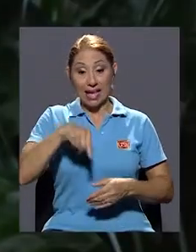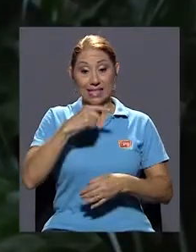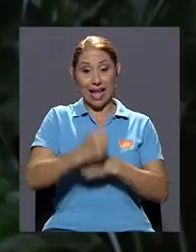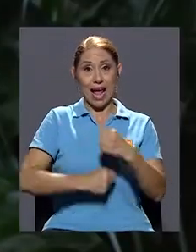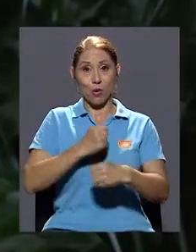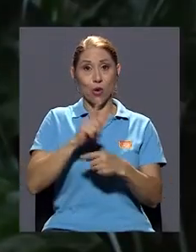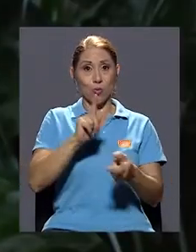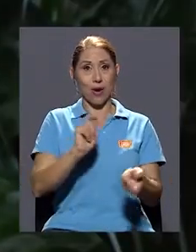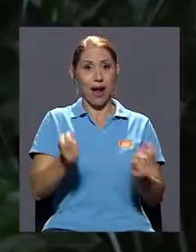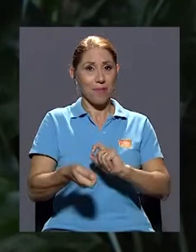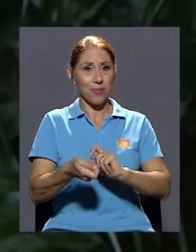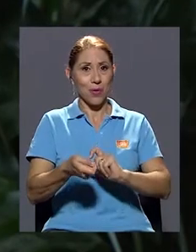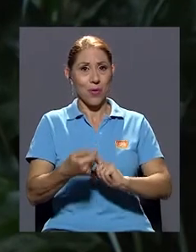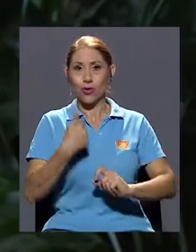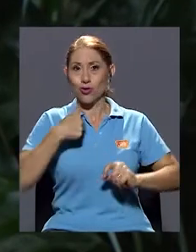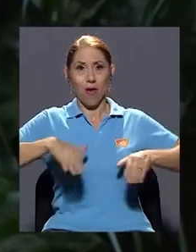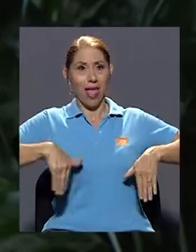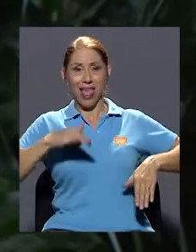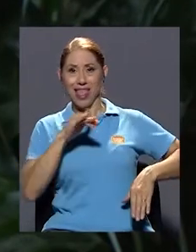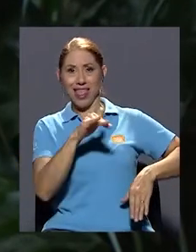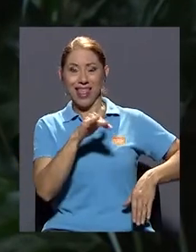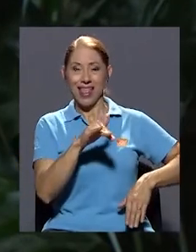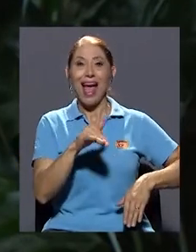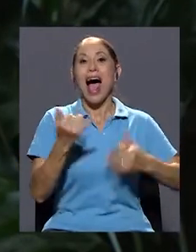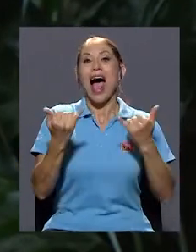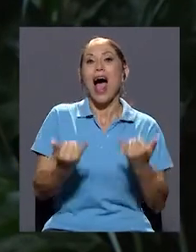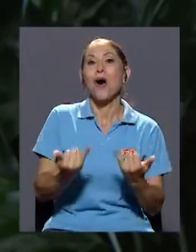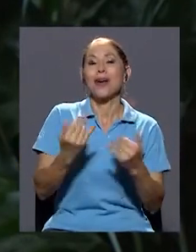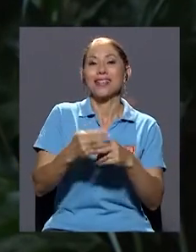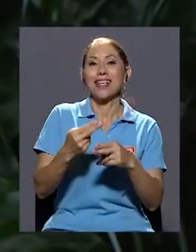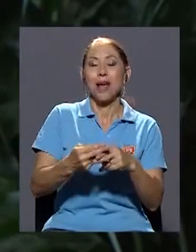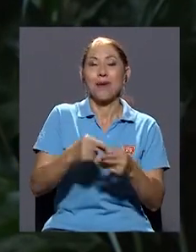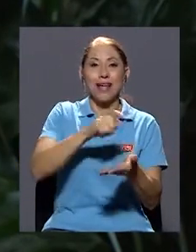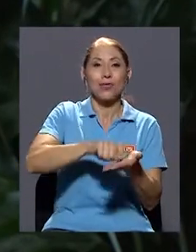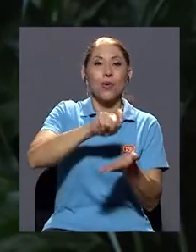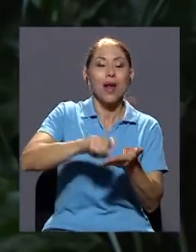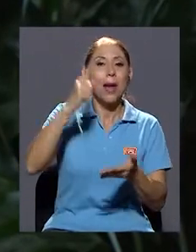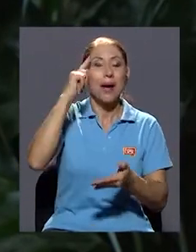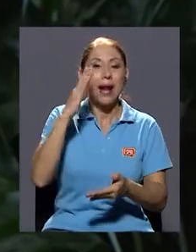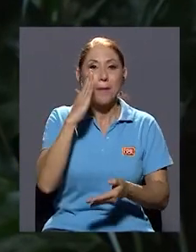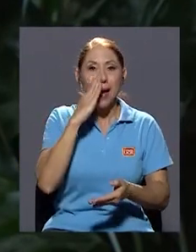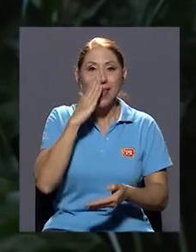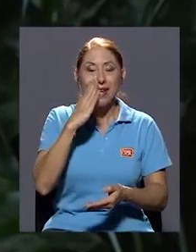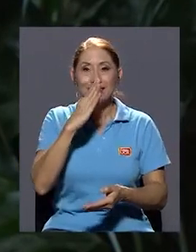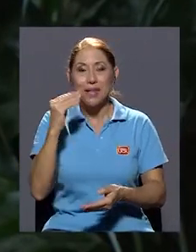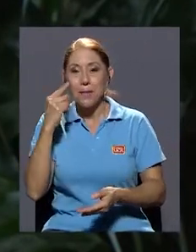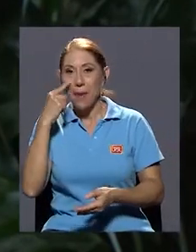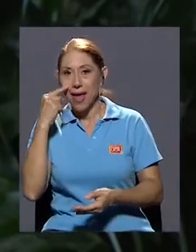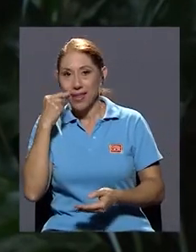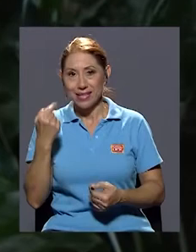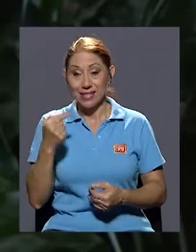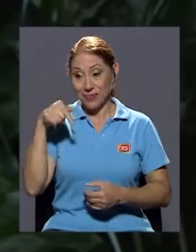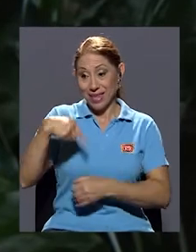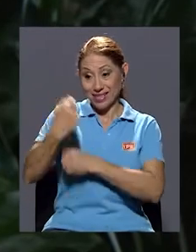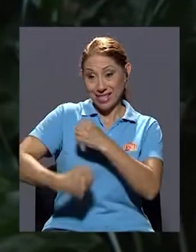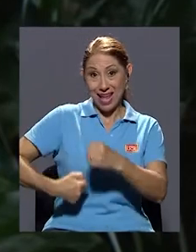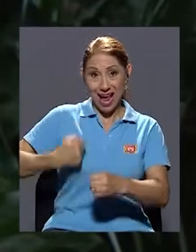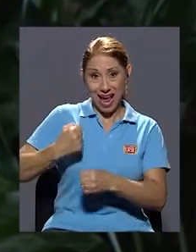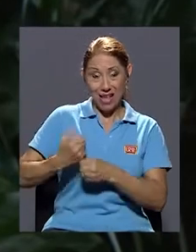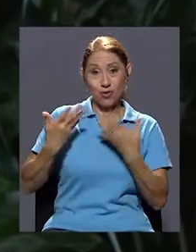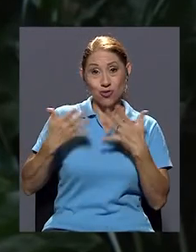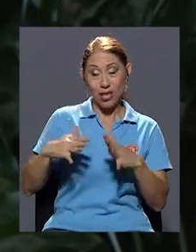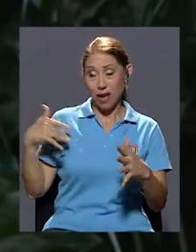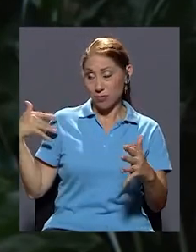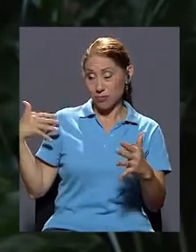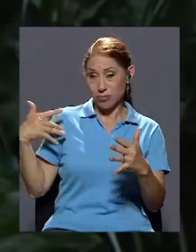cambio de este año a propósito, no se los hice saber. Se llama ahora Escuela para Madres y Padres. Cumple este año en